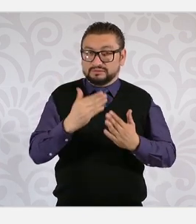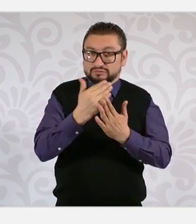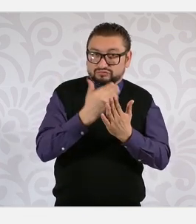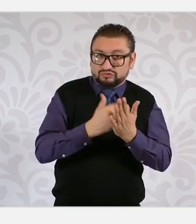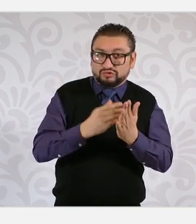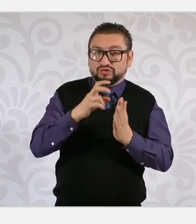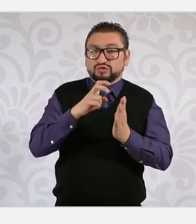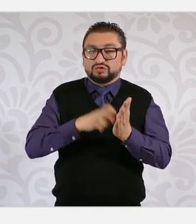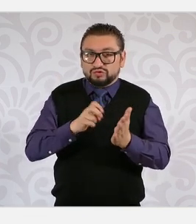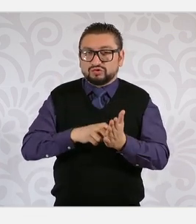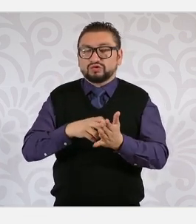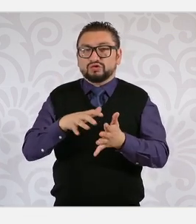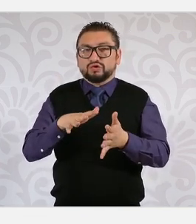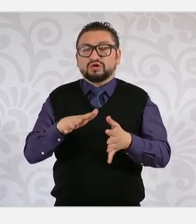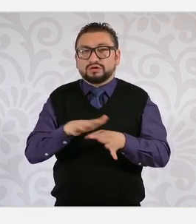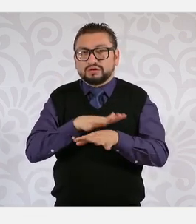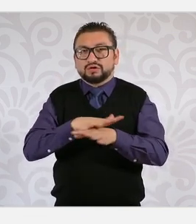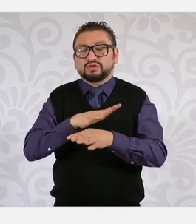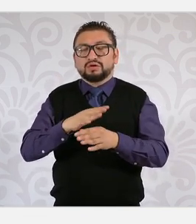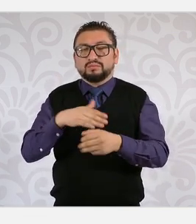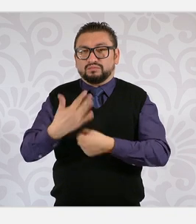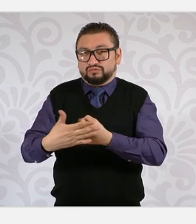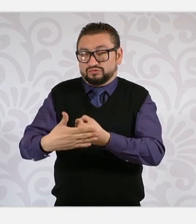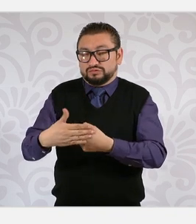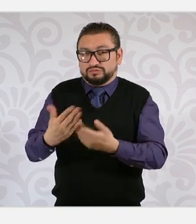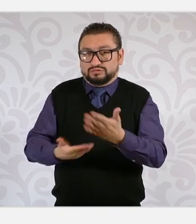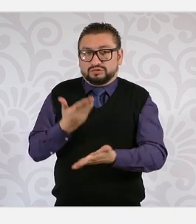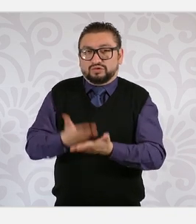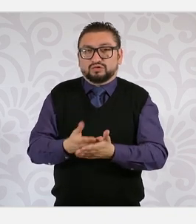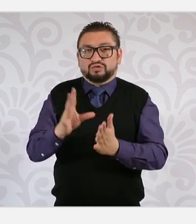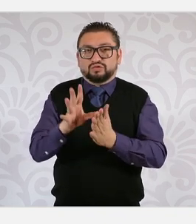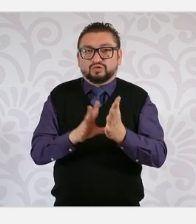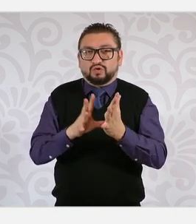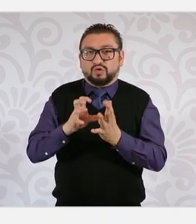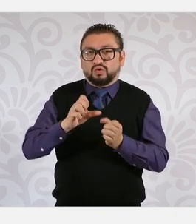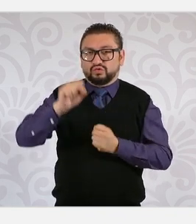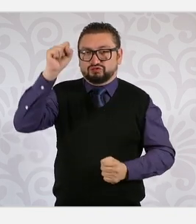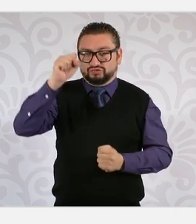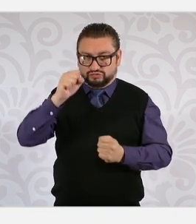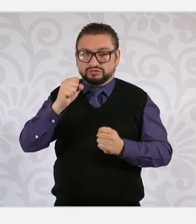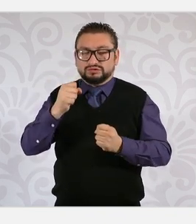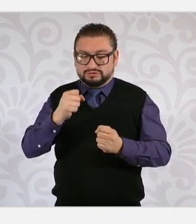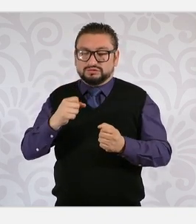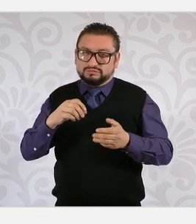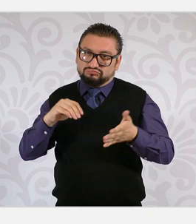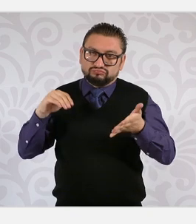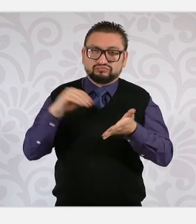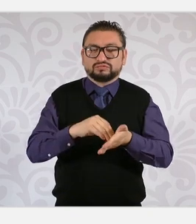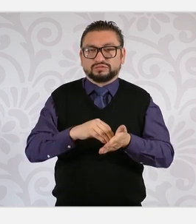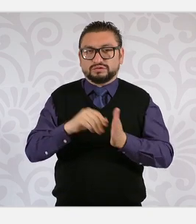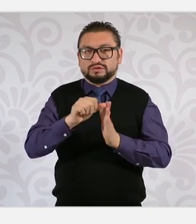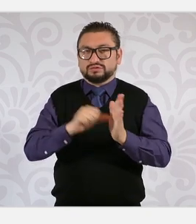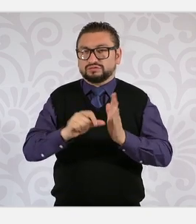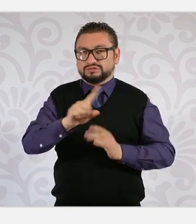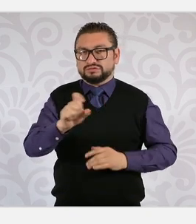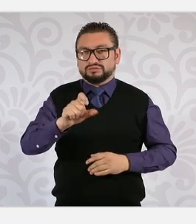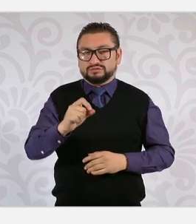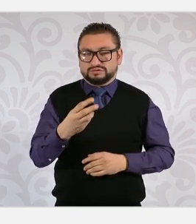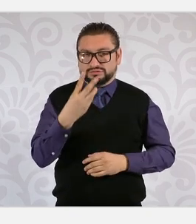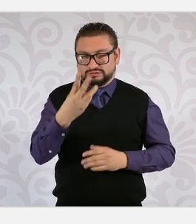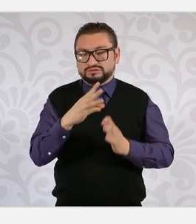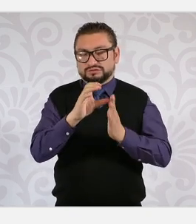constitucionales en curso de revisión para establecerlo como un derecho a la juventud mexicana en el artículo 123